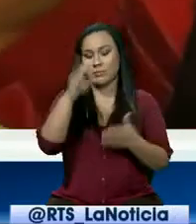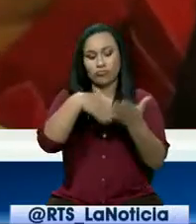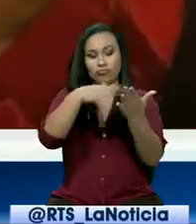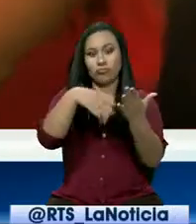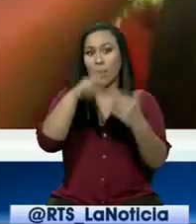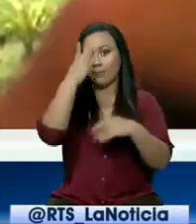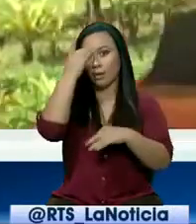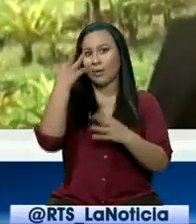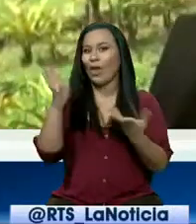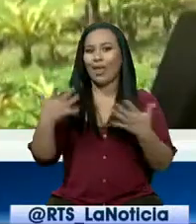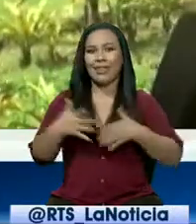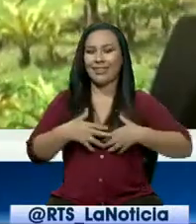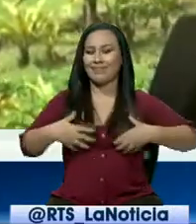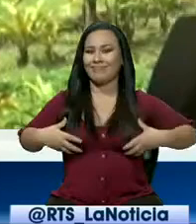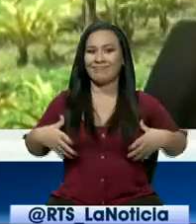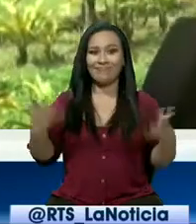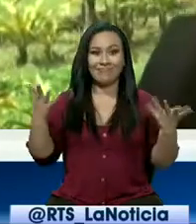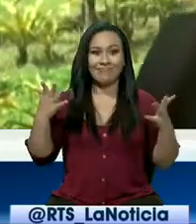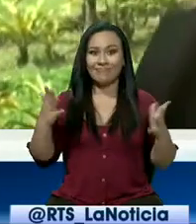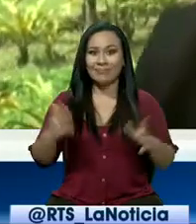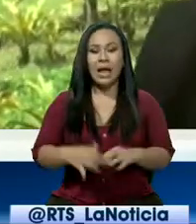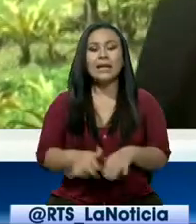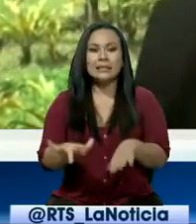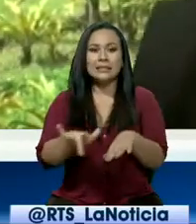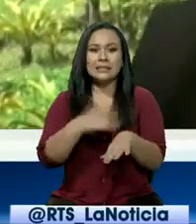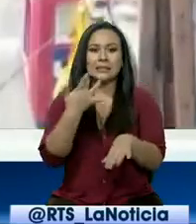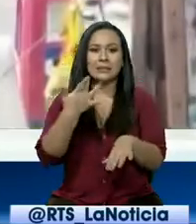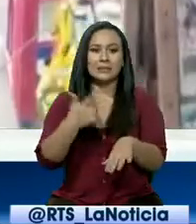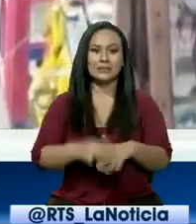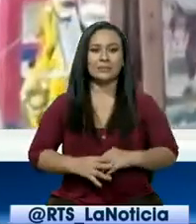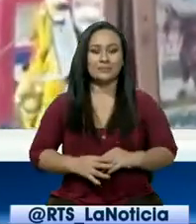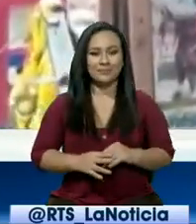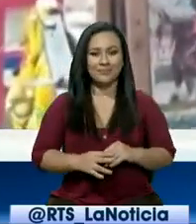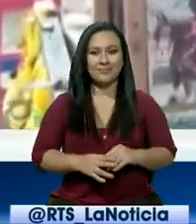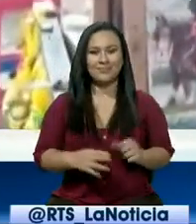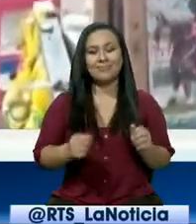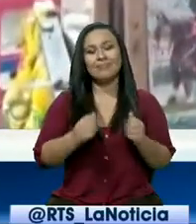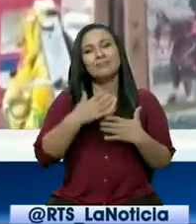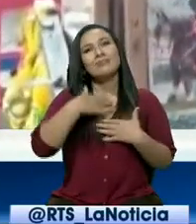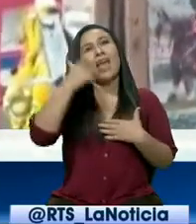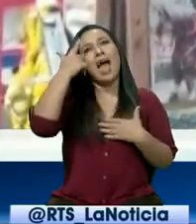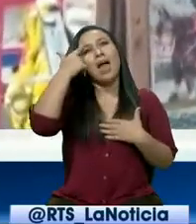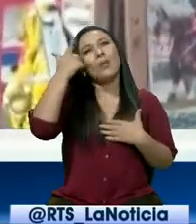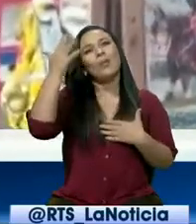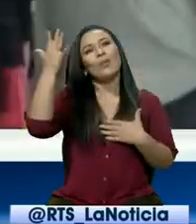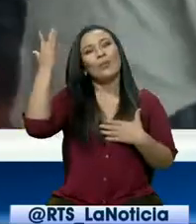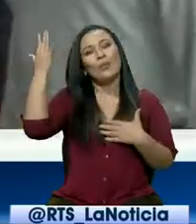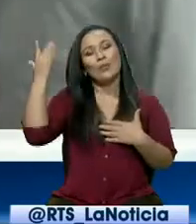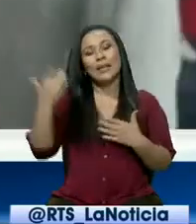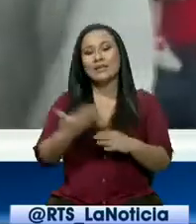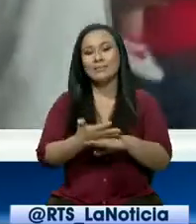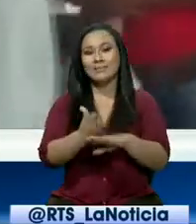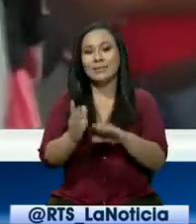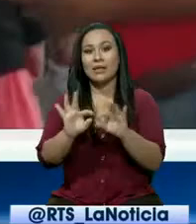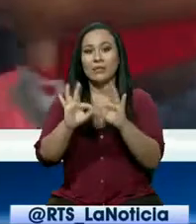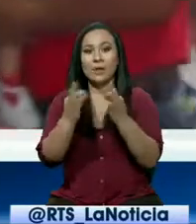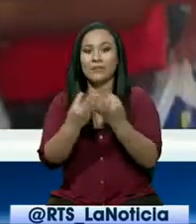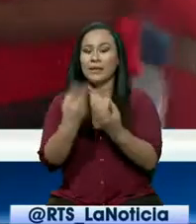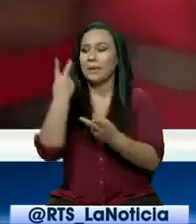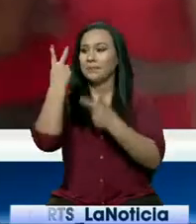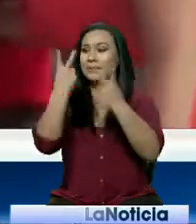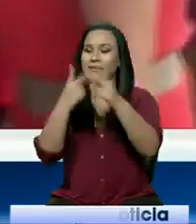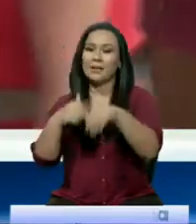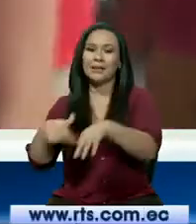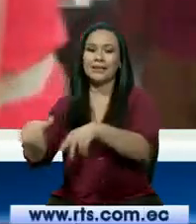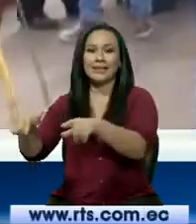los atuendos nomás porque andaban sin brasier. Con nostalgia recuerdan las épocas en que las familias salían al parque para